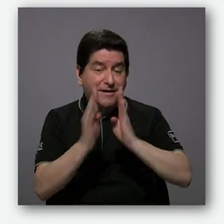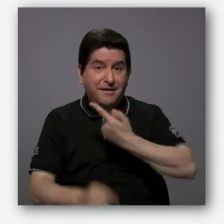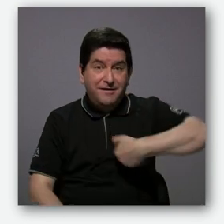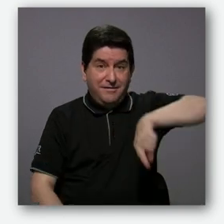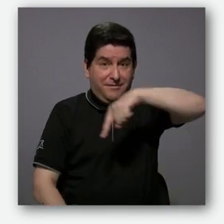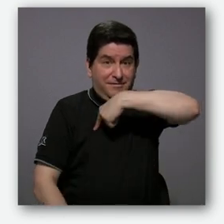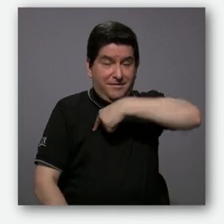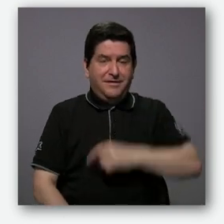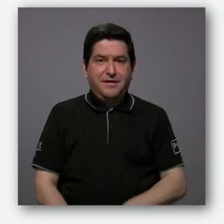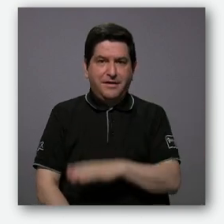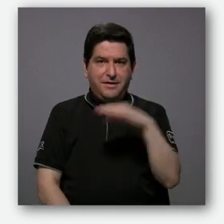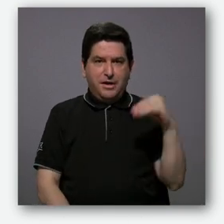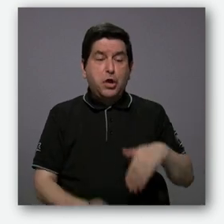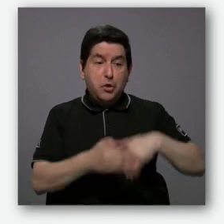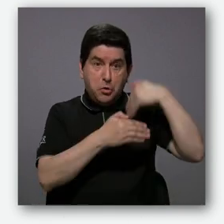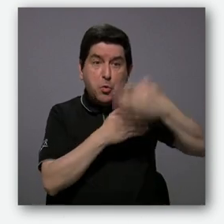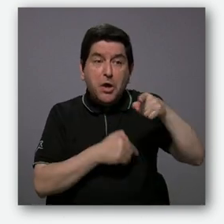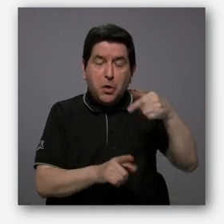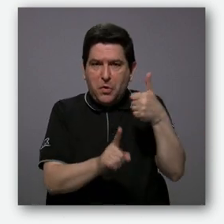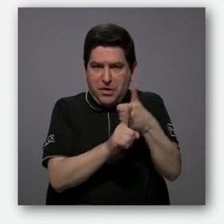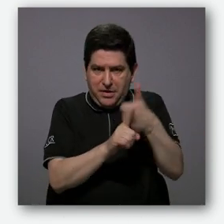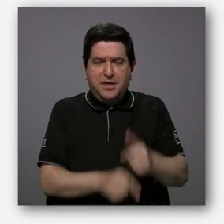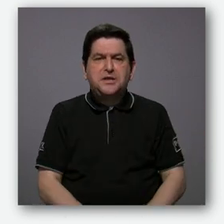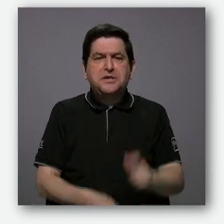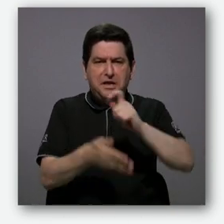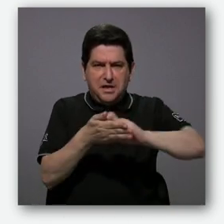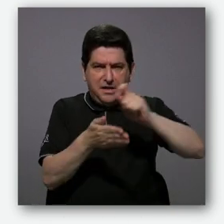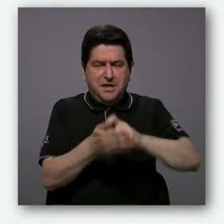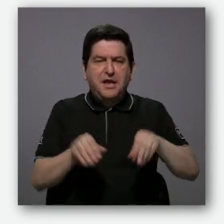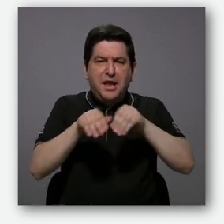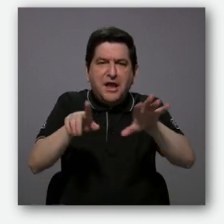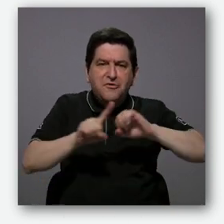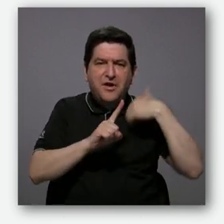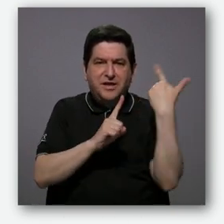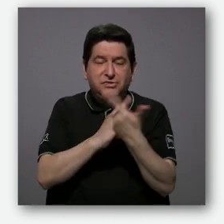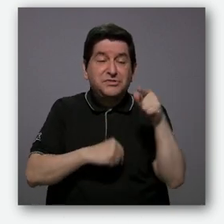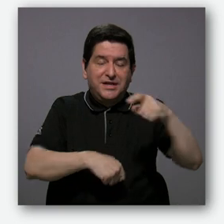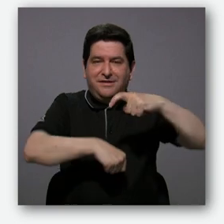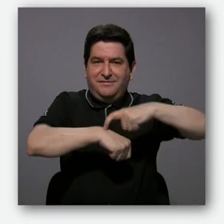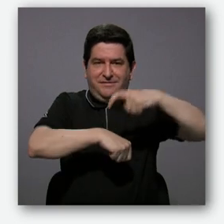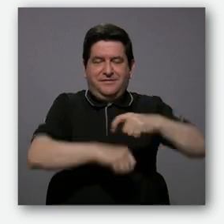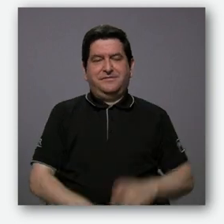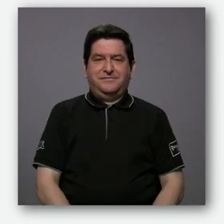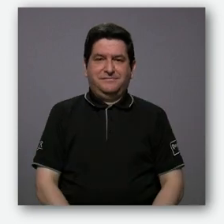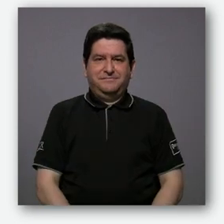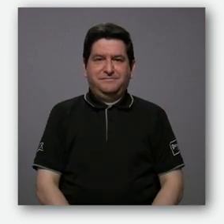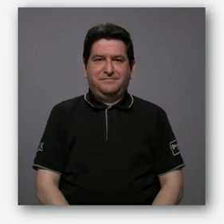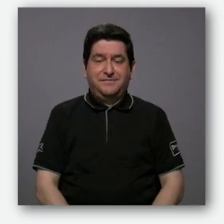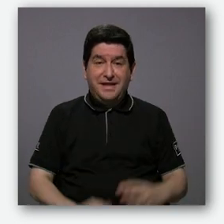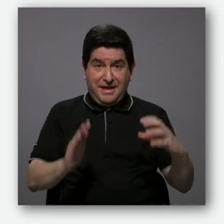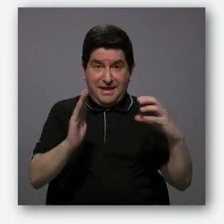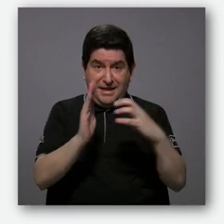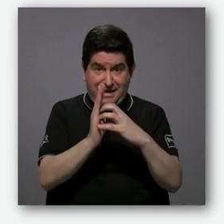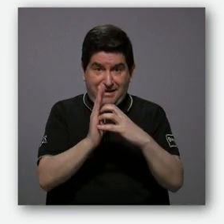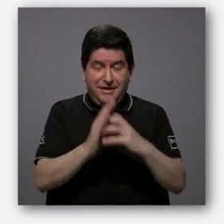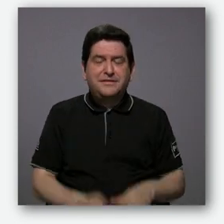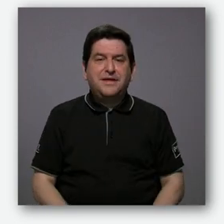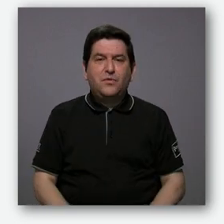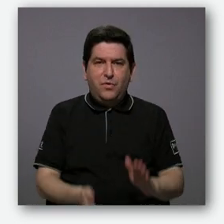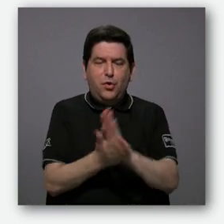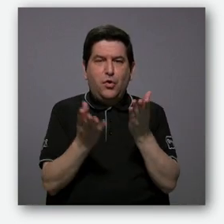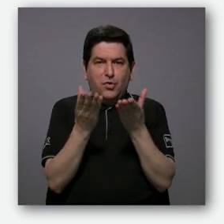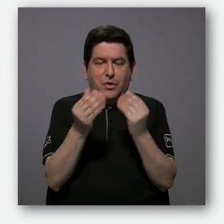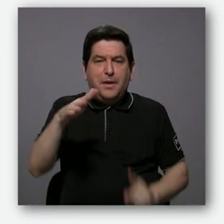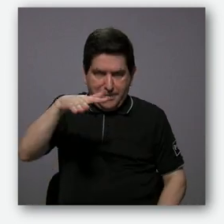conversábamos y después ella lo escribiría en las redes sociales de entonces porque el artículo del